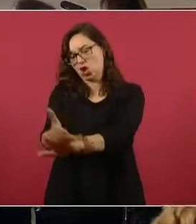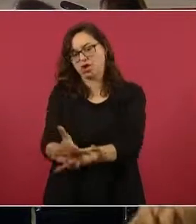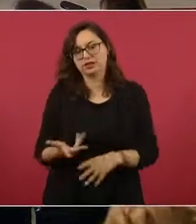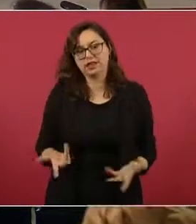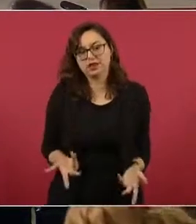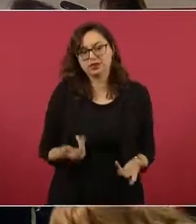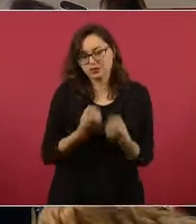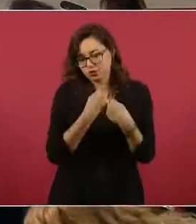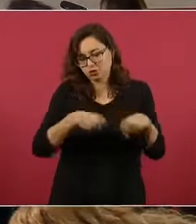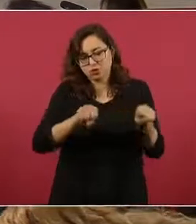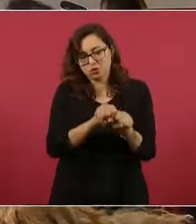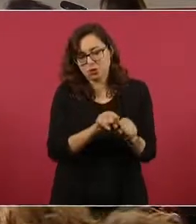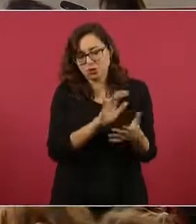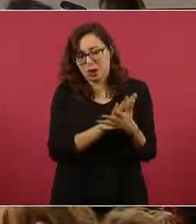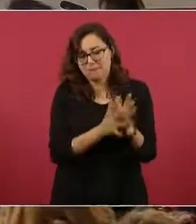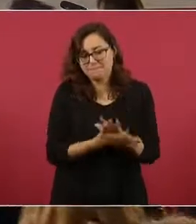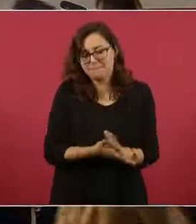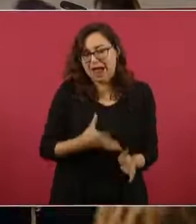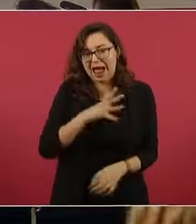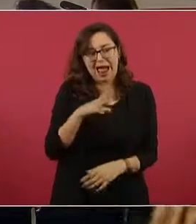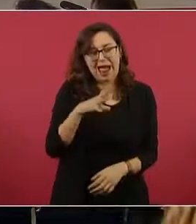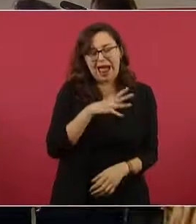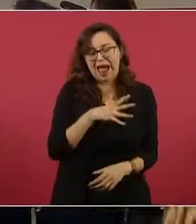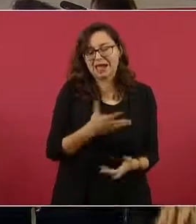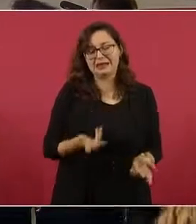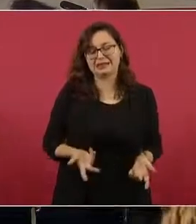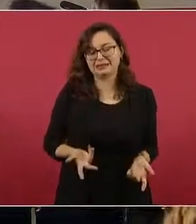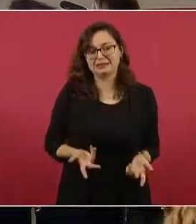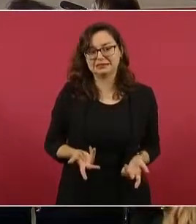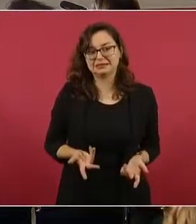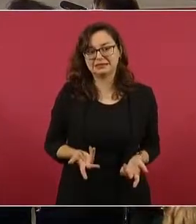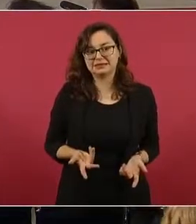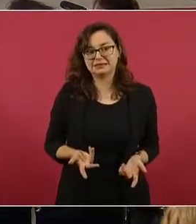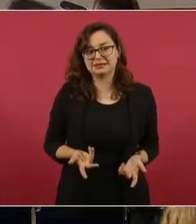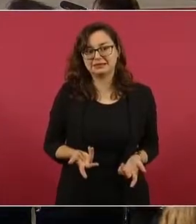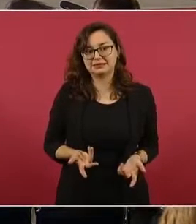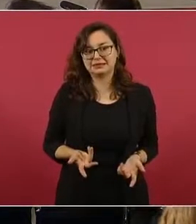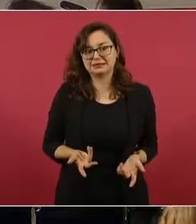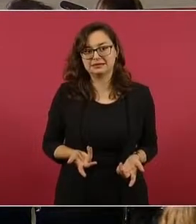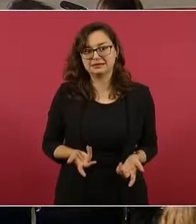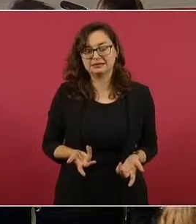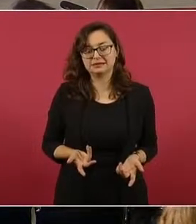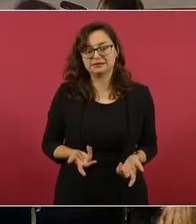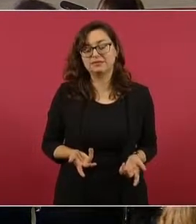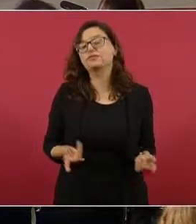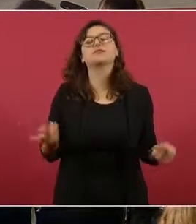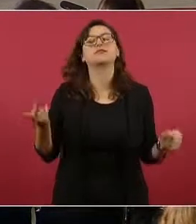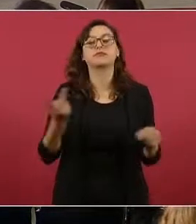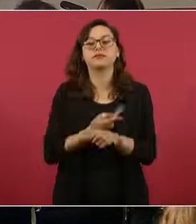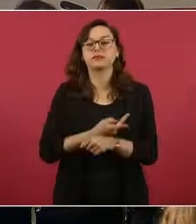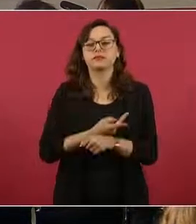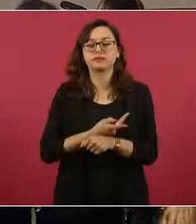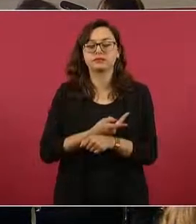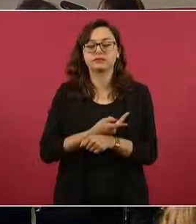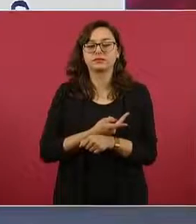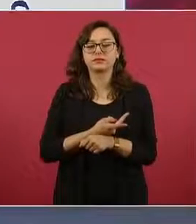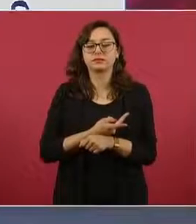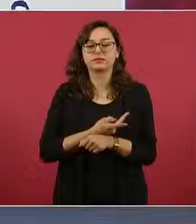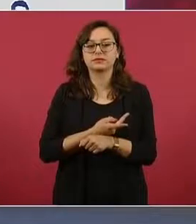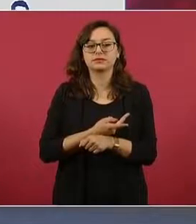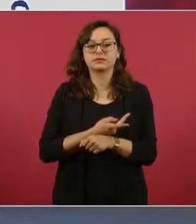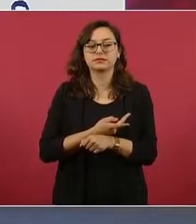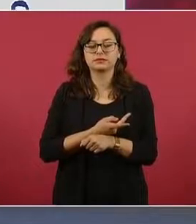Había contubernio y también